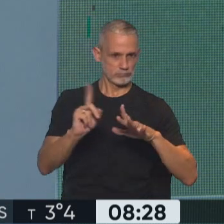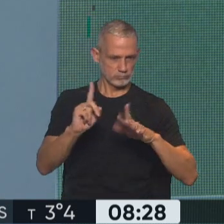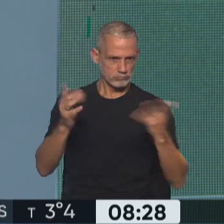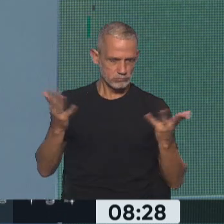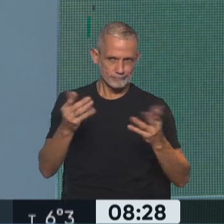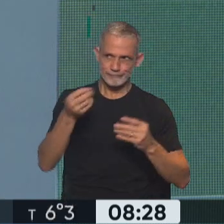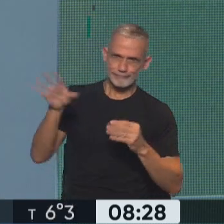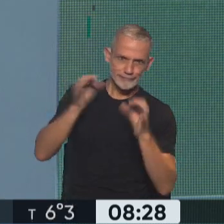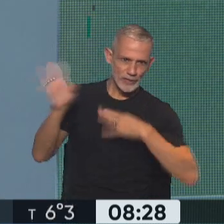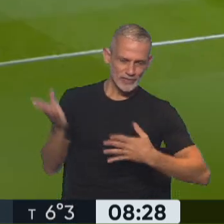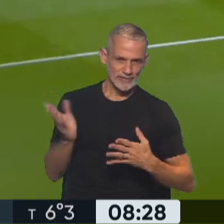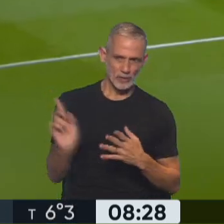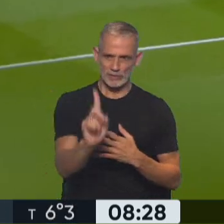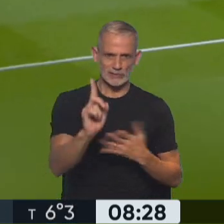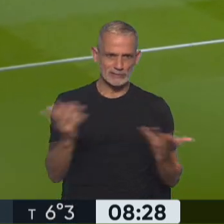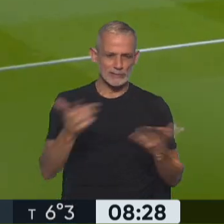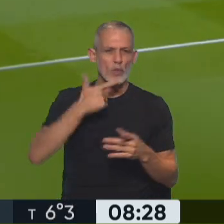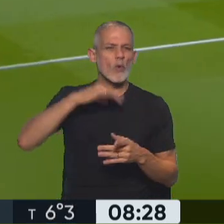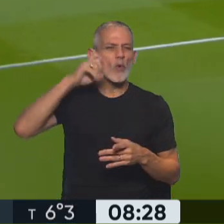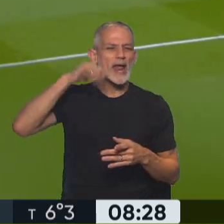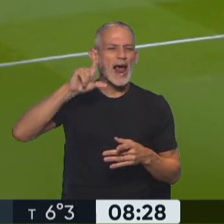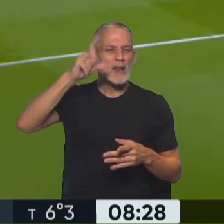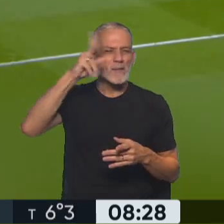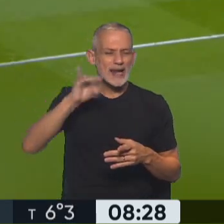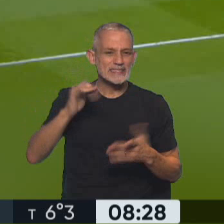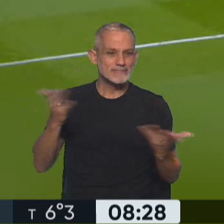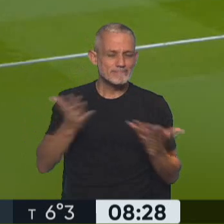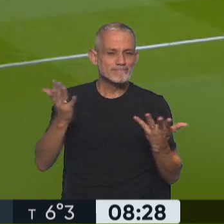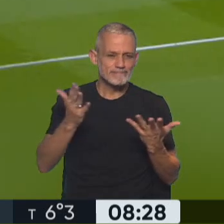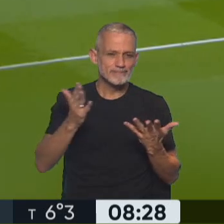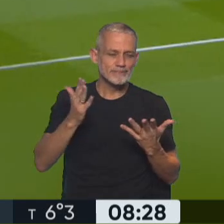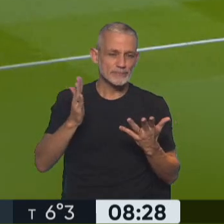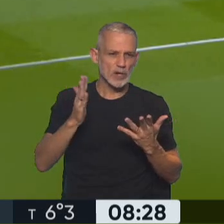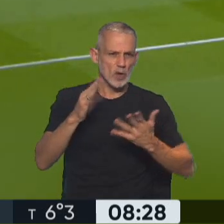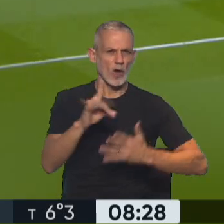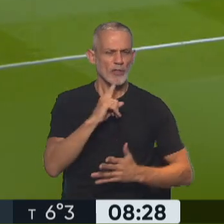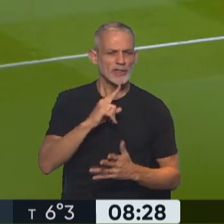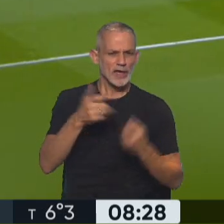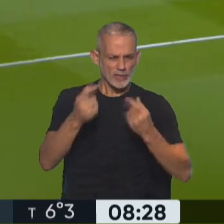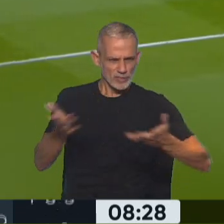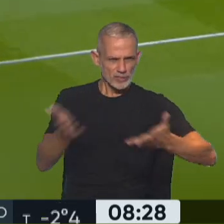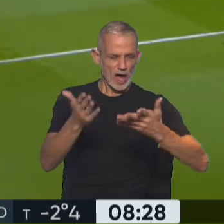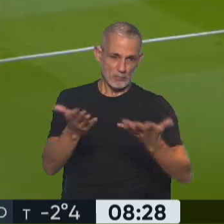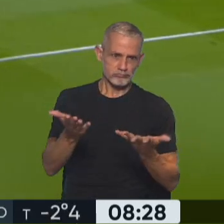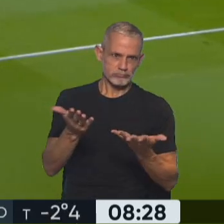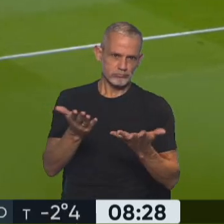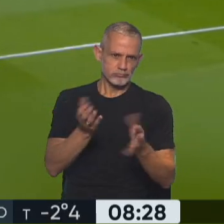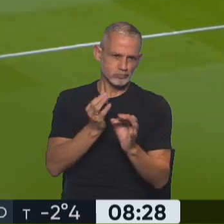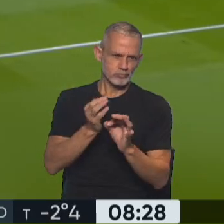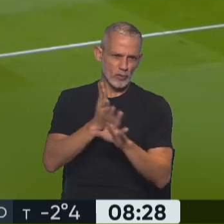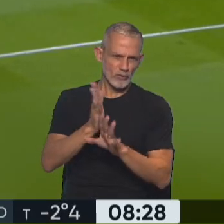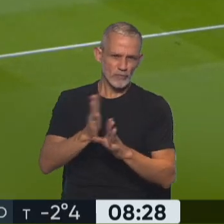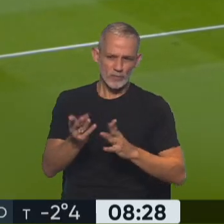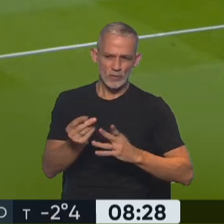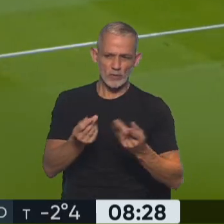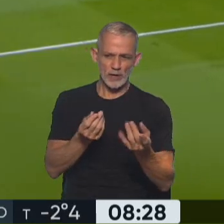pierde, que en este caso sigue su destino, después de lo que le dio Gallardo y se dieron mutuamente con Julián Álvarez. Bueno,